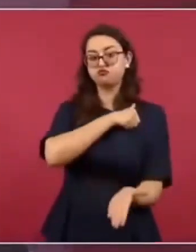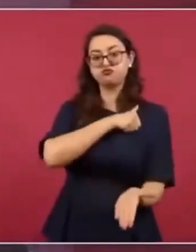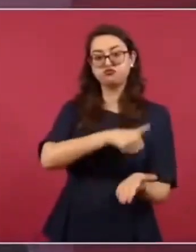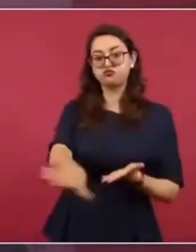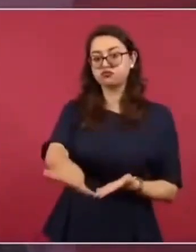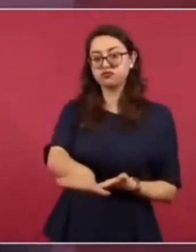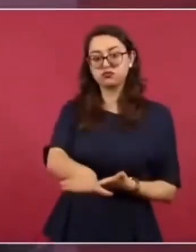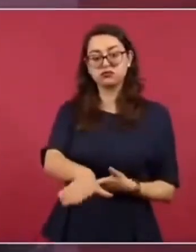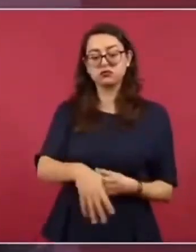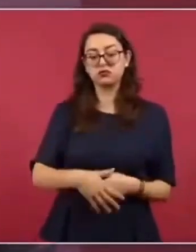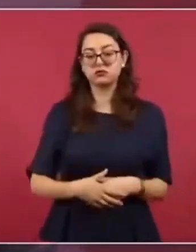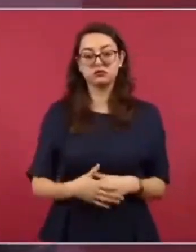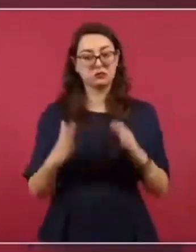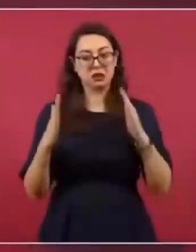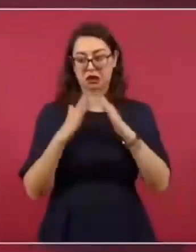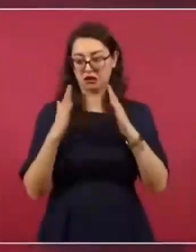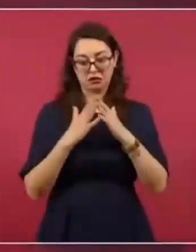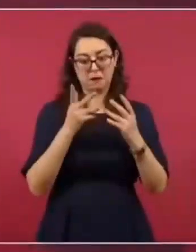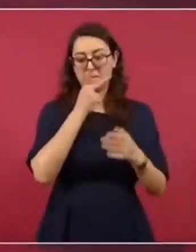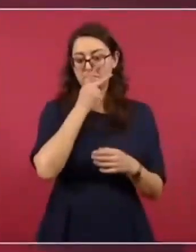les mantiene en el hogar.